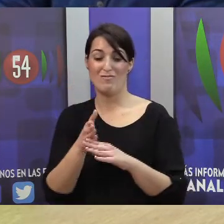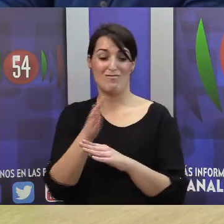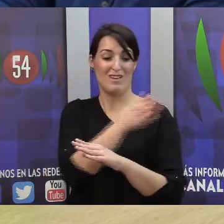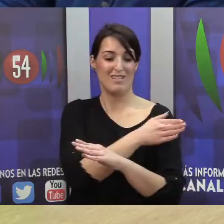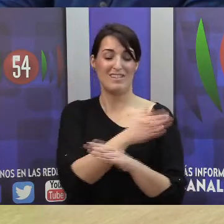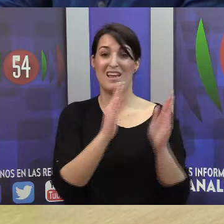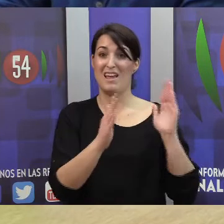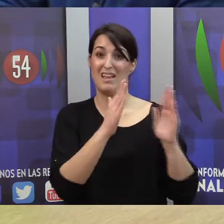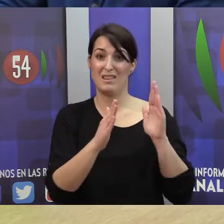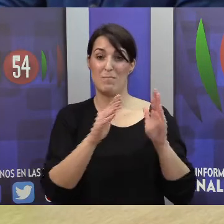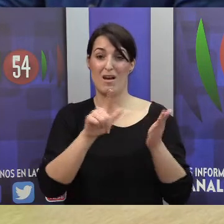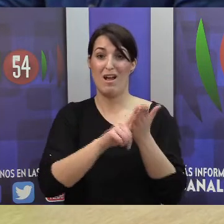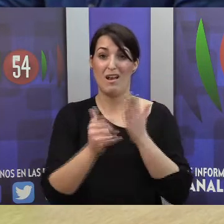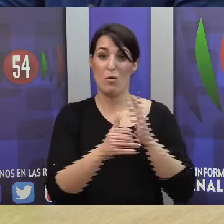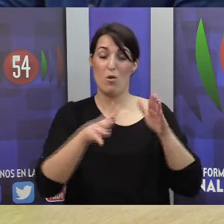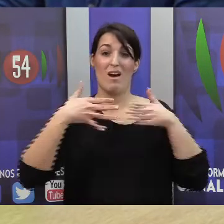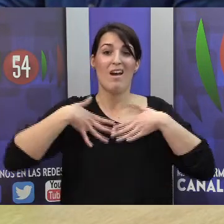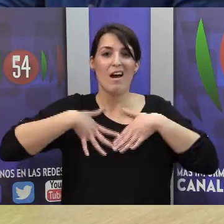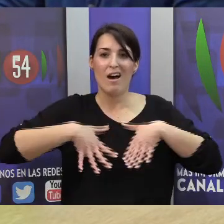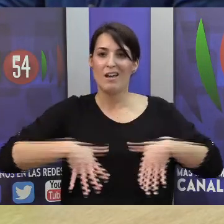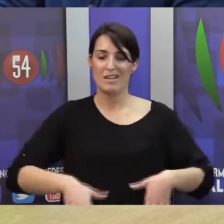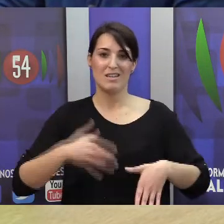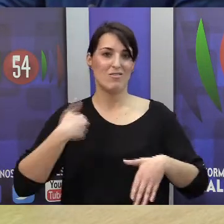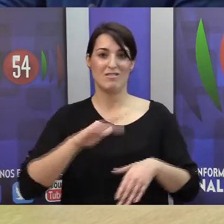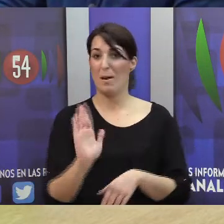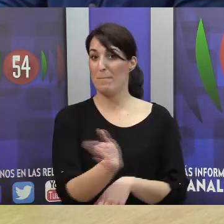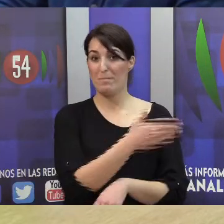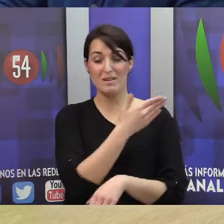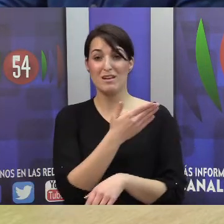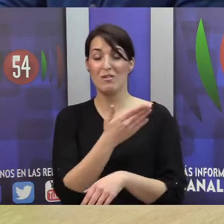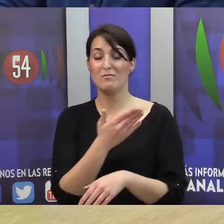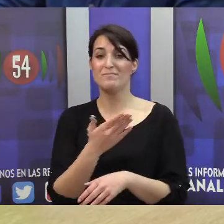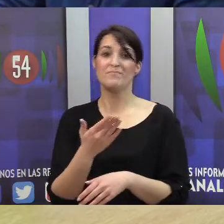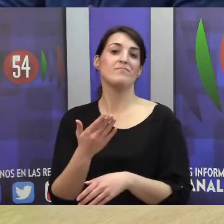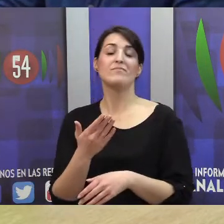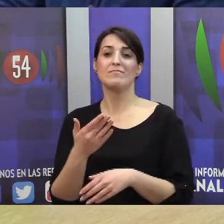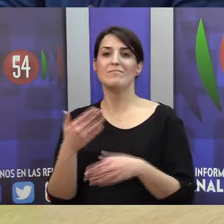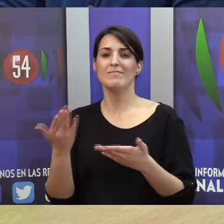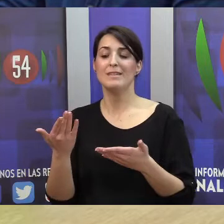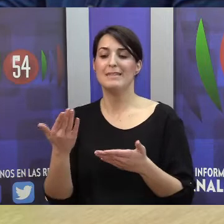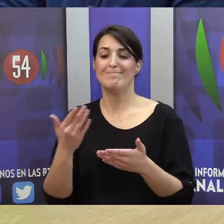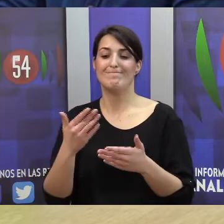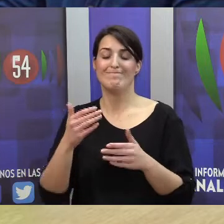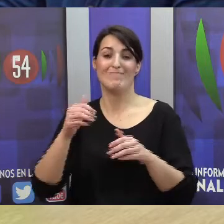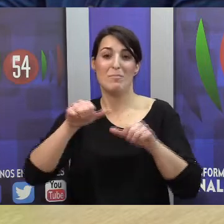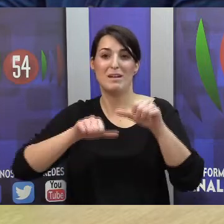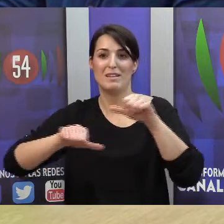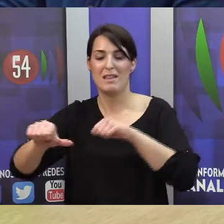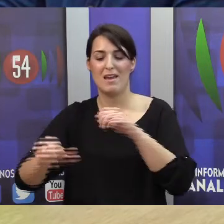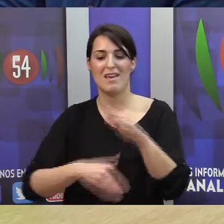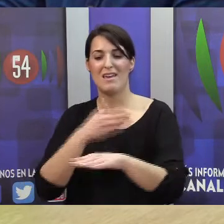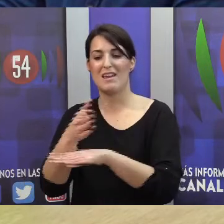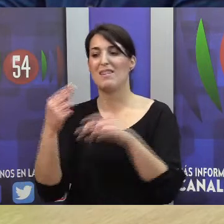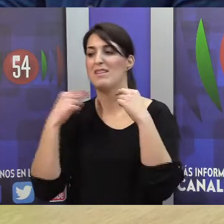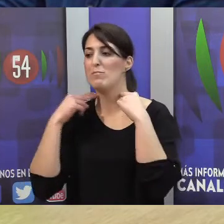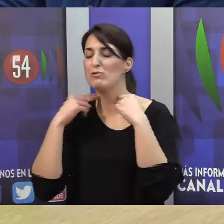adquisición del lenguaje, de experimentar, de romper ese silencio que tenían el interior, y ya tenían que acudir a las diputaciones, a